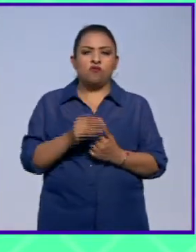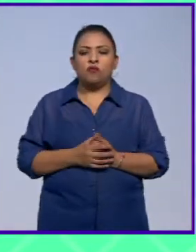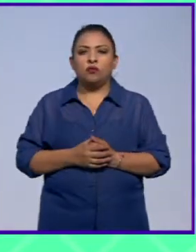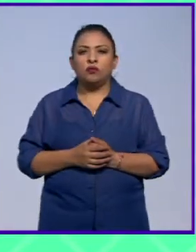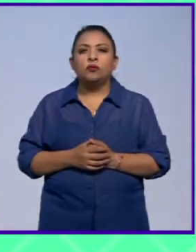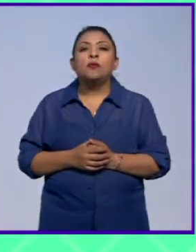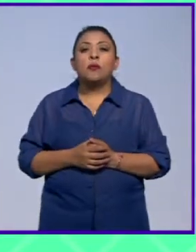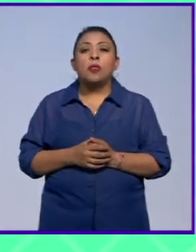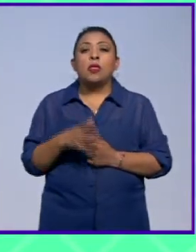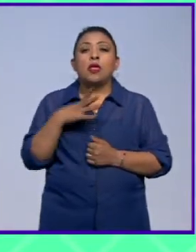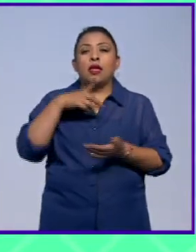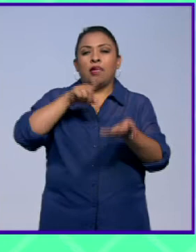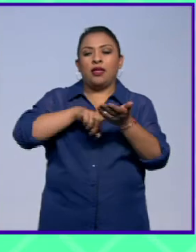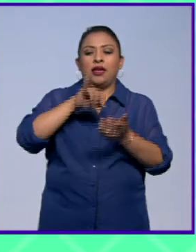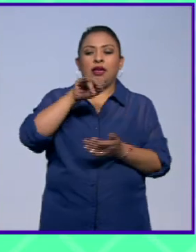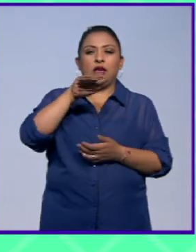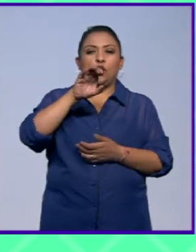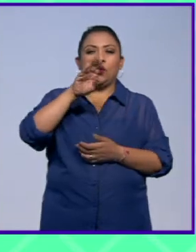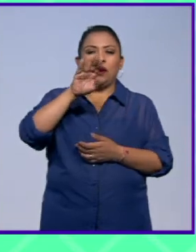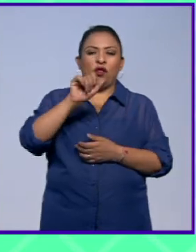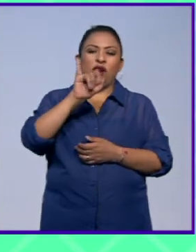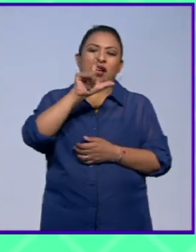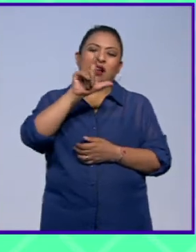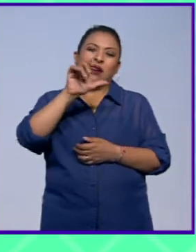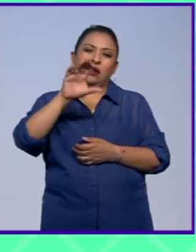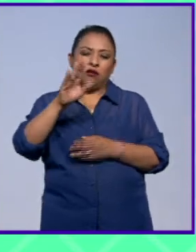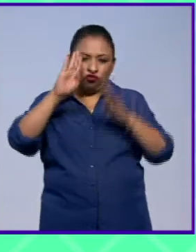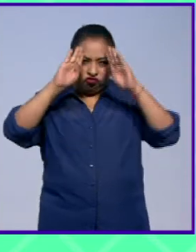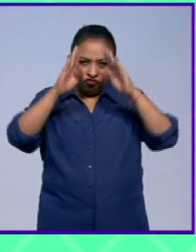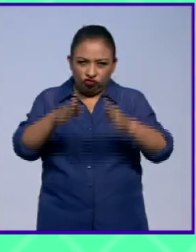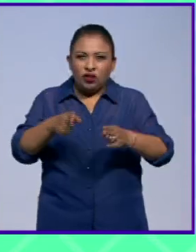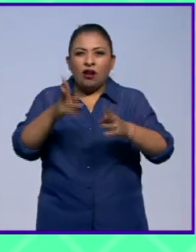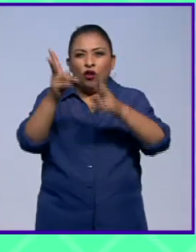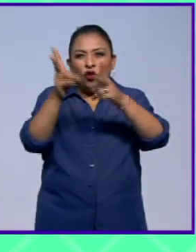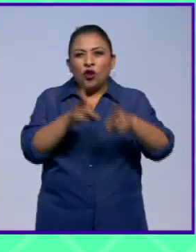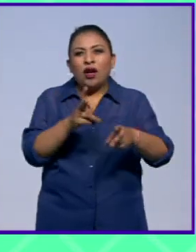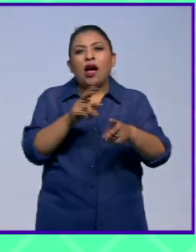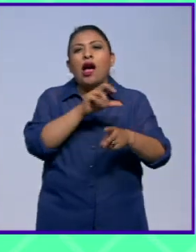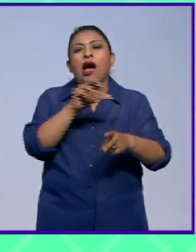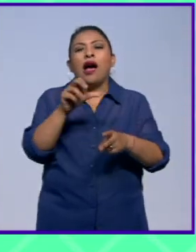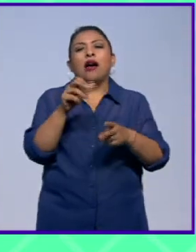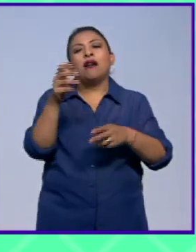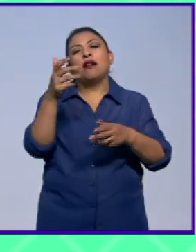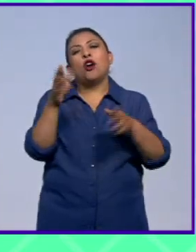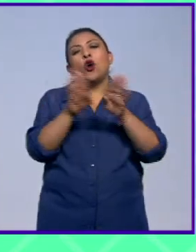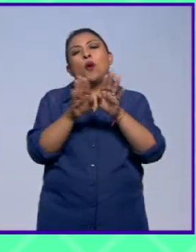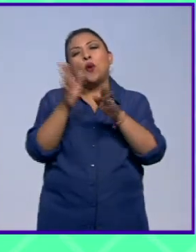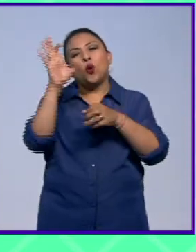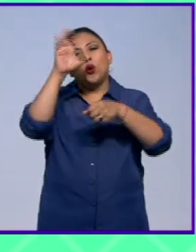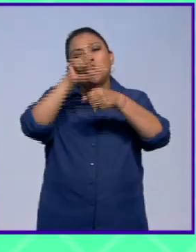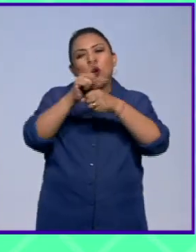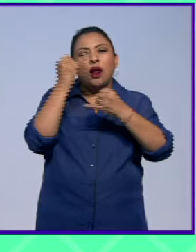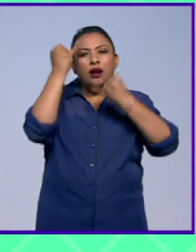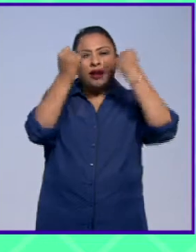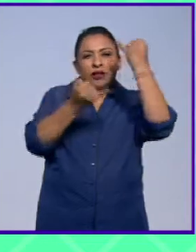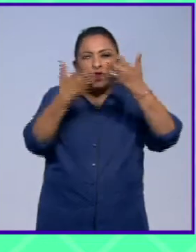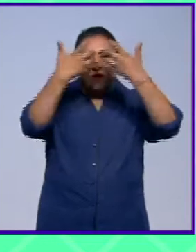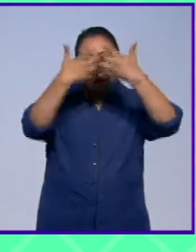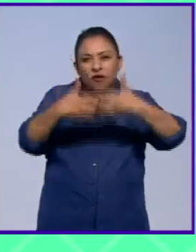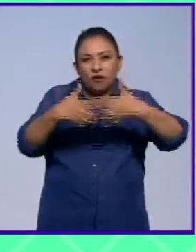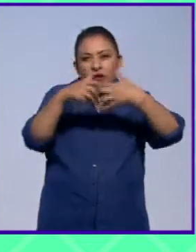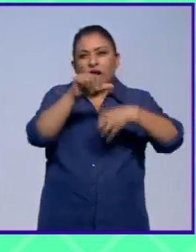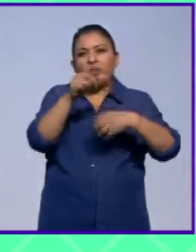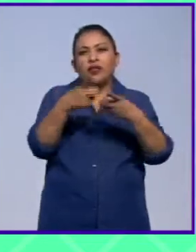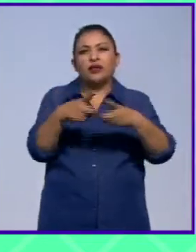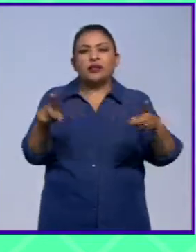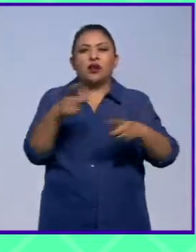la incubadora link es una plataforma dedicada a las industrias digitales culturales y creativas de la agencia de